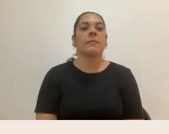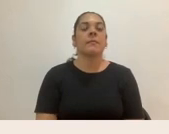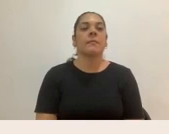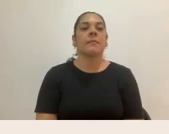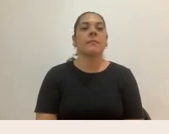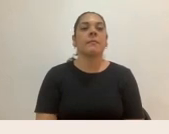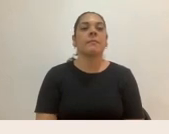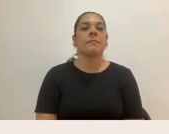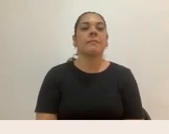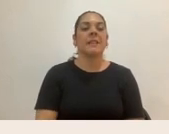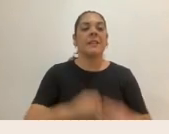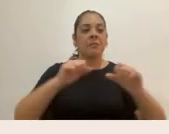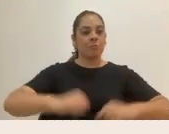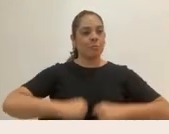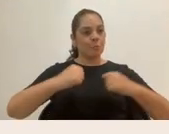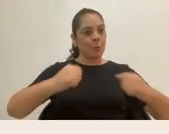Valentía